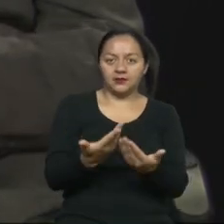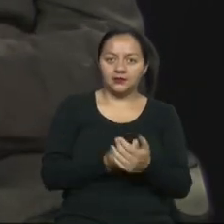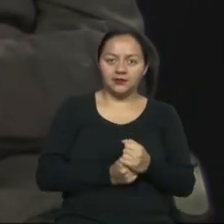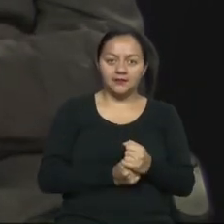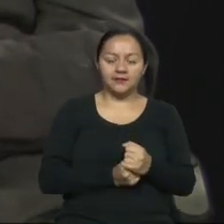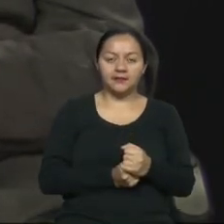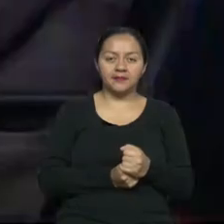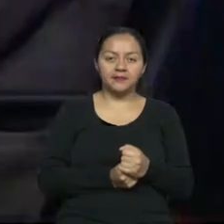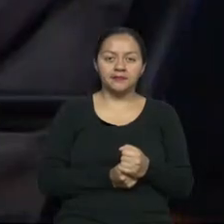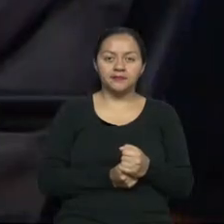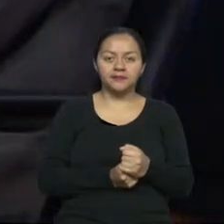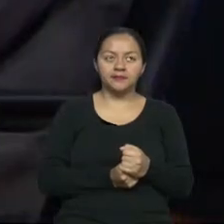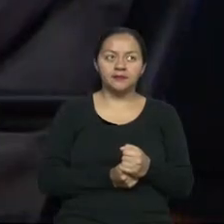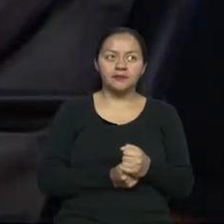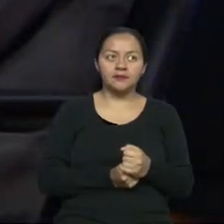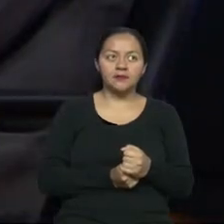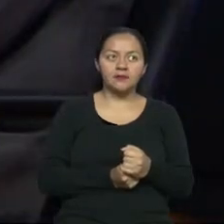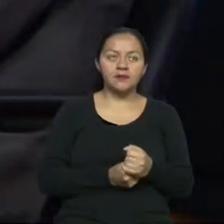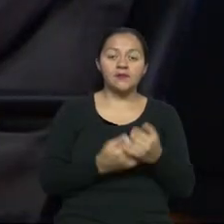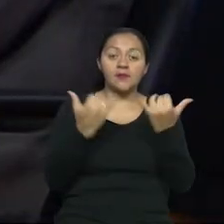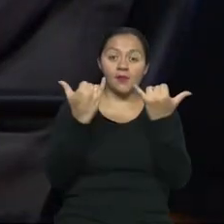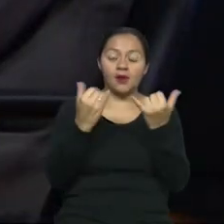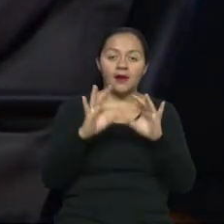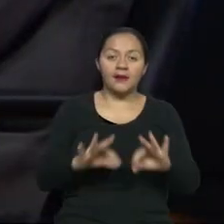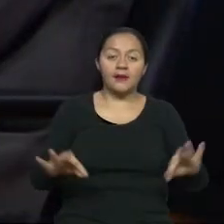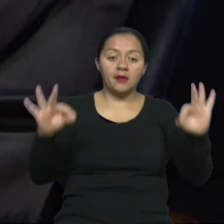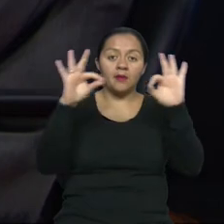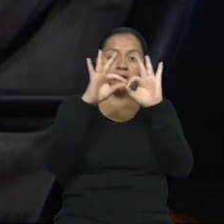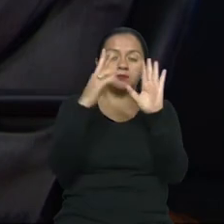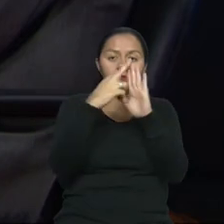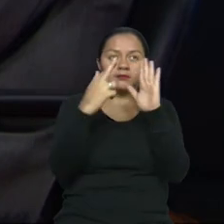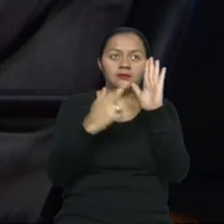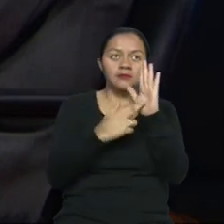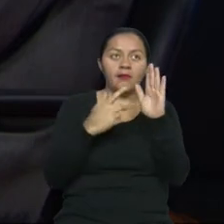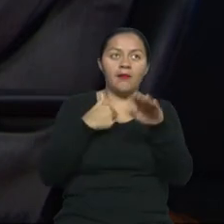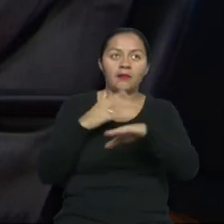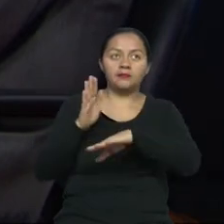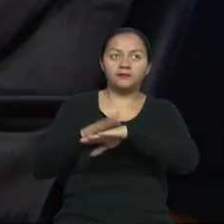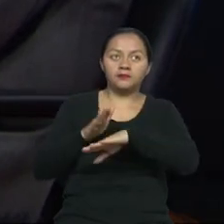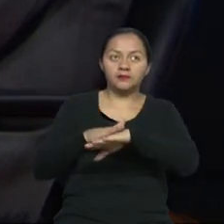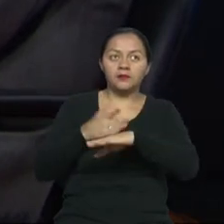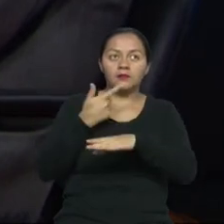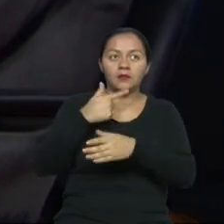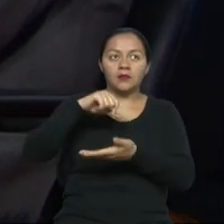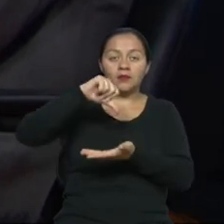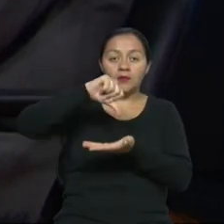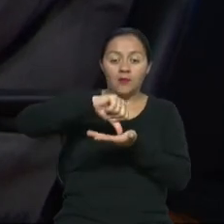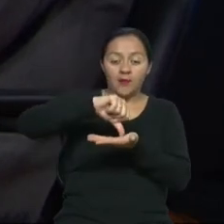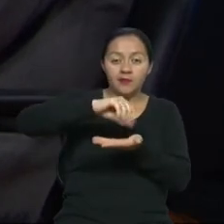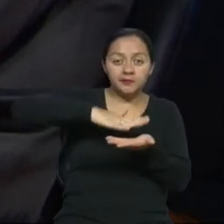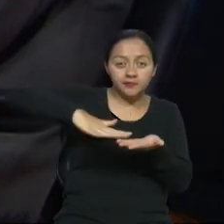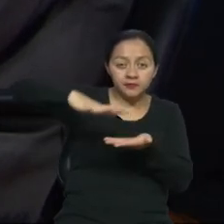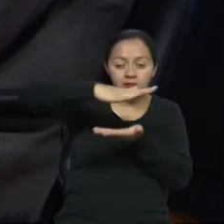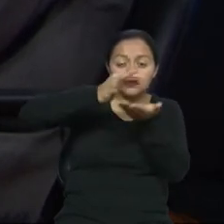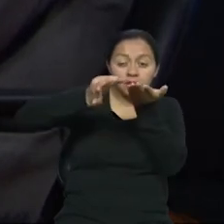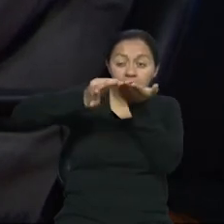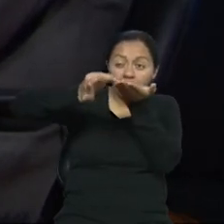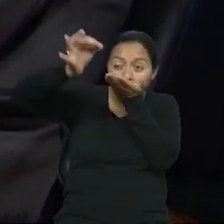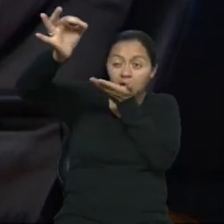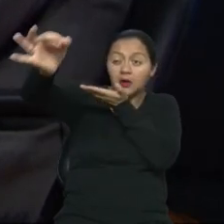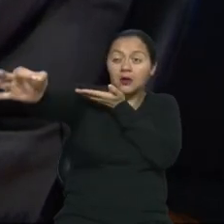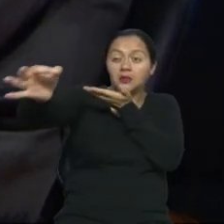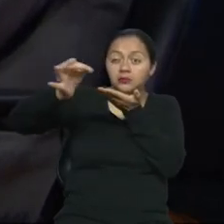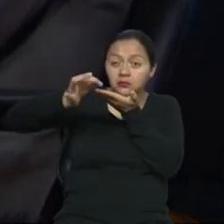Carlos, estamos analizando la importancia realmente de las normas. Pero, ¿qué pasa en aquellas ciudades, en aquellas parroquias, donde